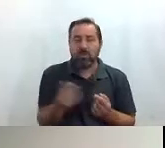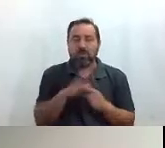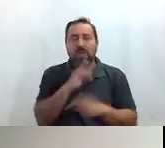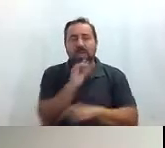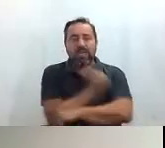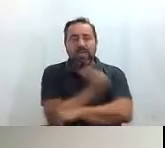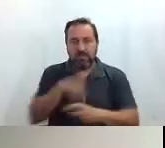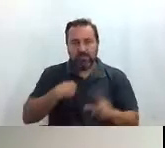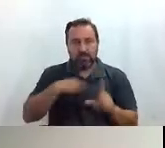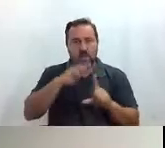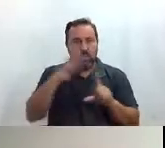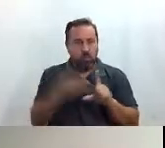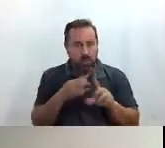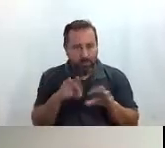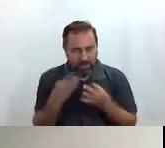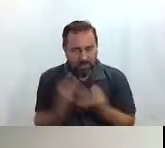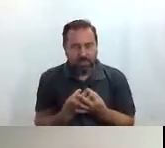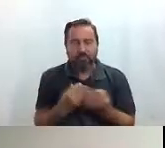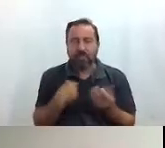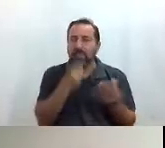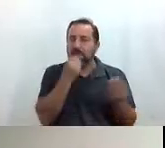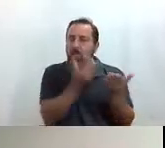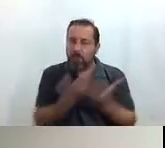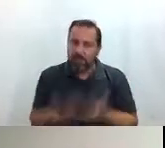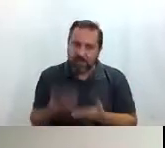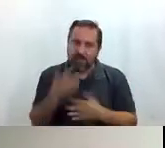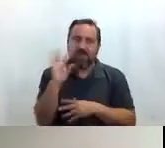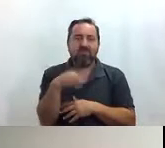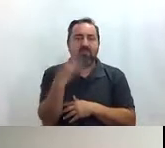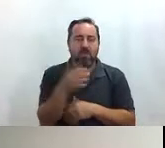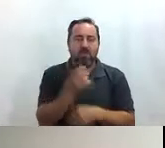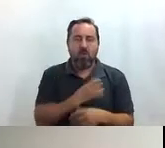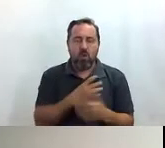en este webinar y será un placer daros la bienvenida en Faro de Moncloa